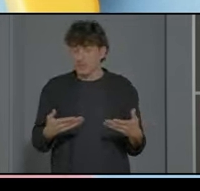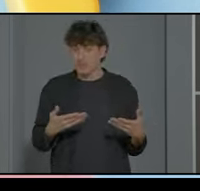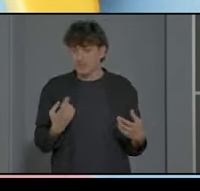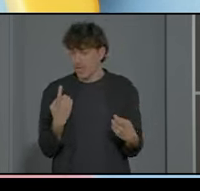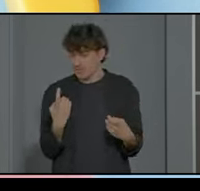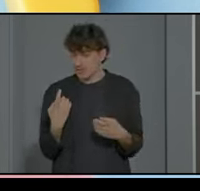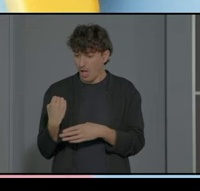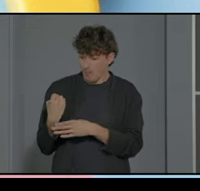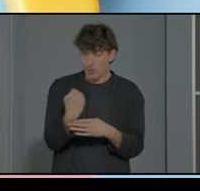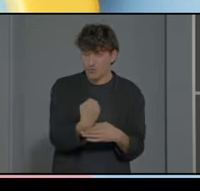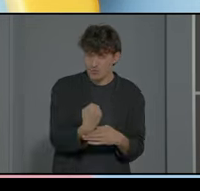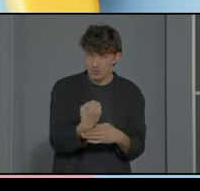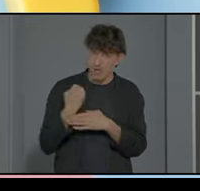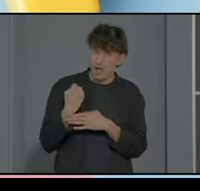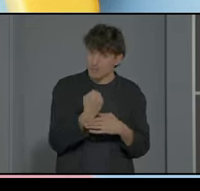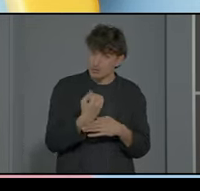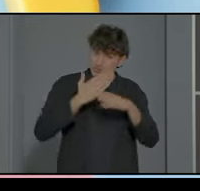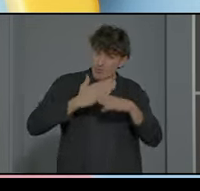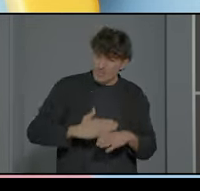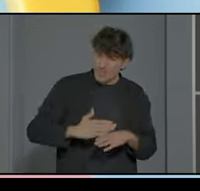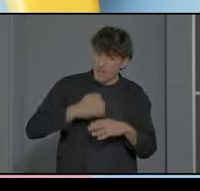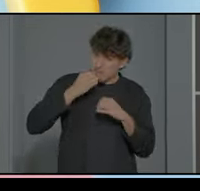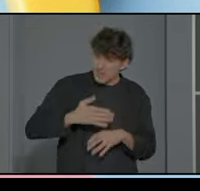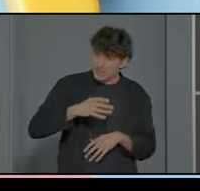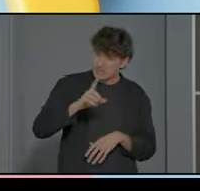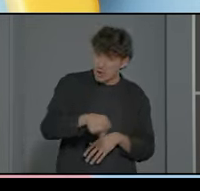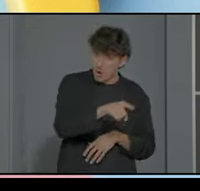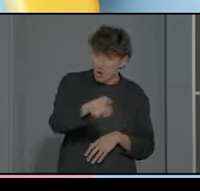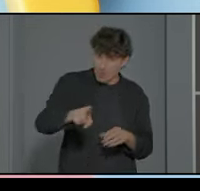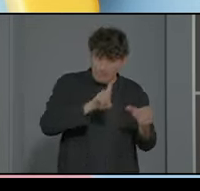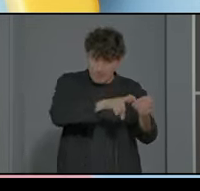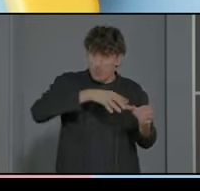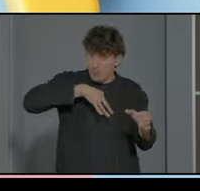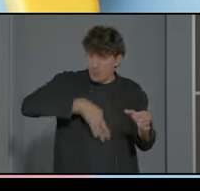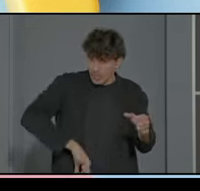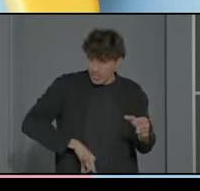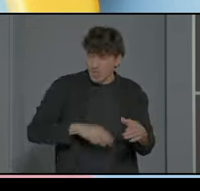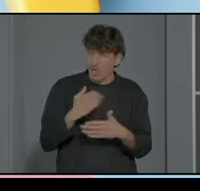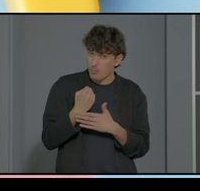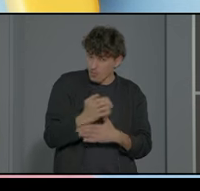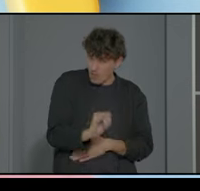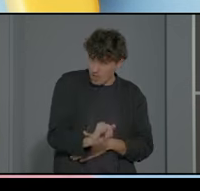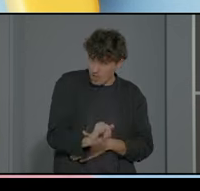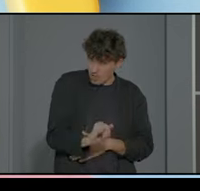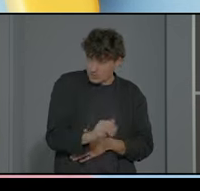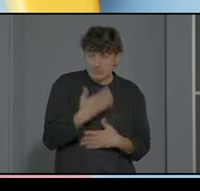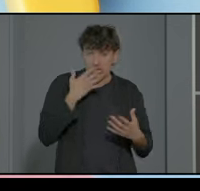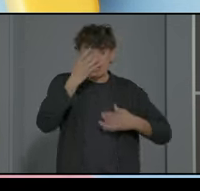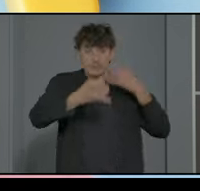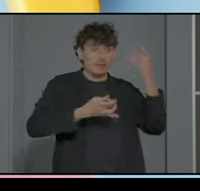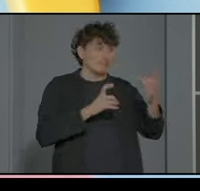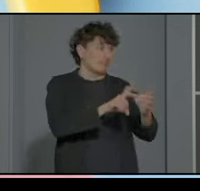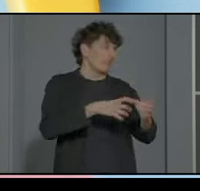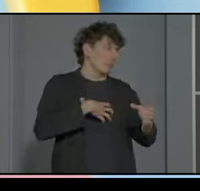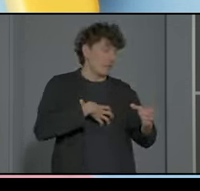simplemente ¿tiene los apoyos necesarios para que esta persona pueda participar? si no puede hacer esas actividades porque igual no tiene los apoyos pues hay que